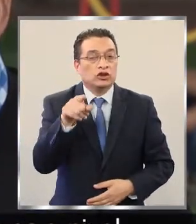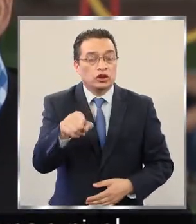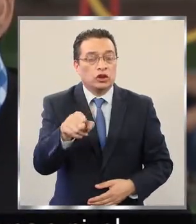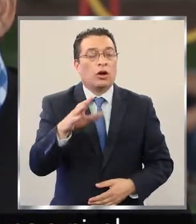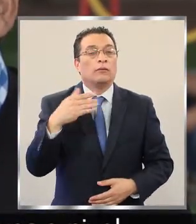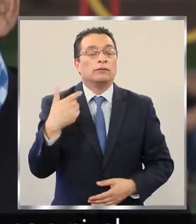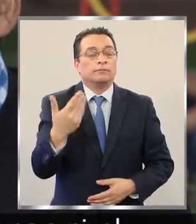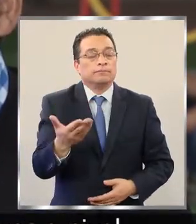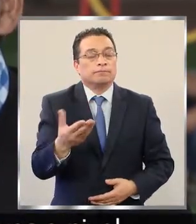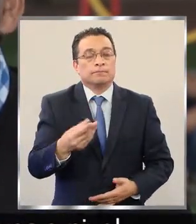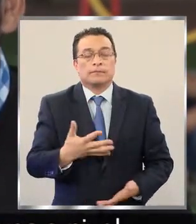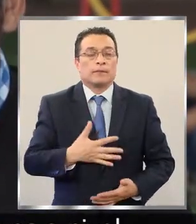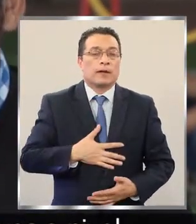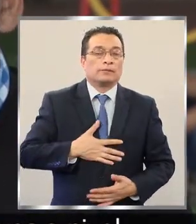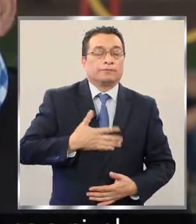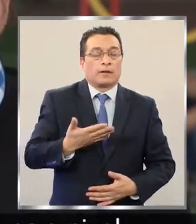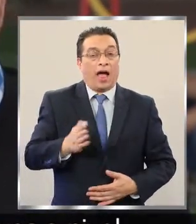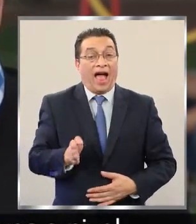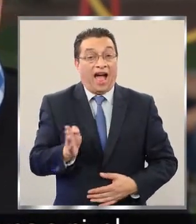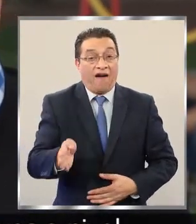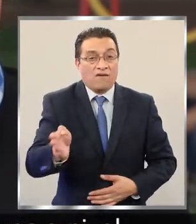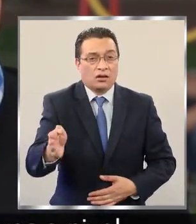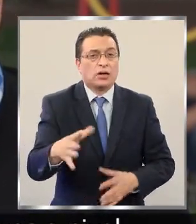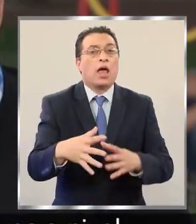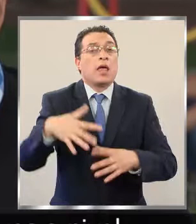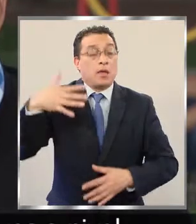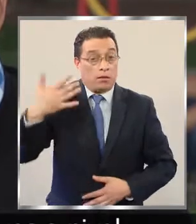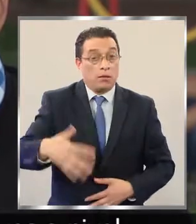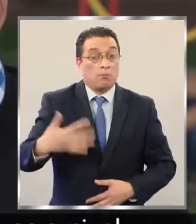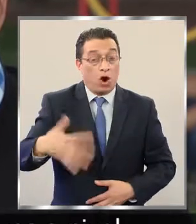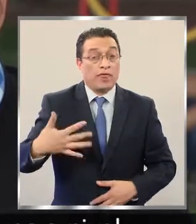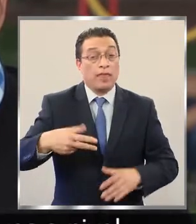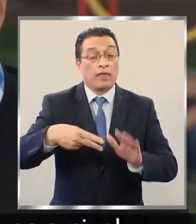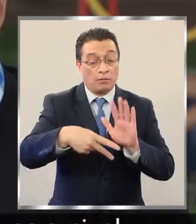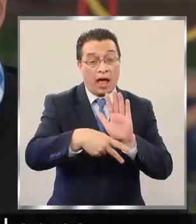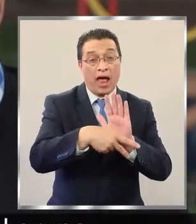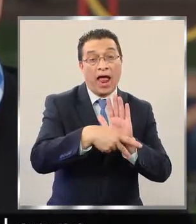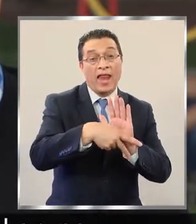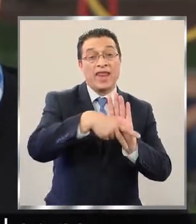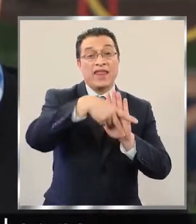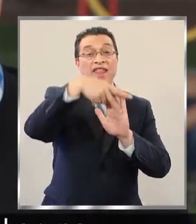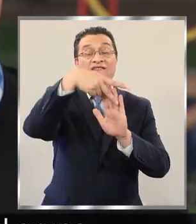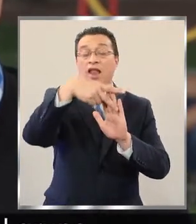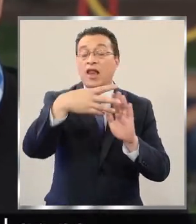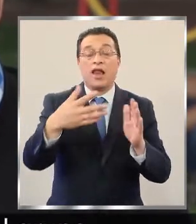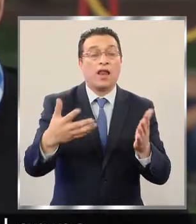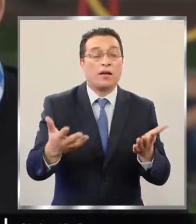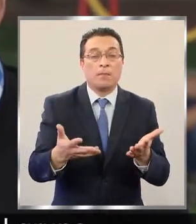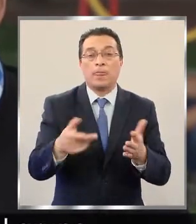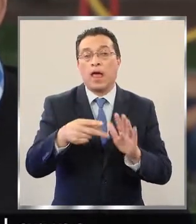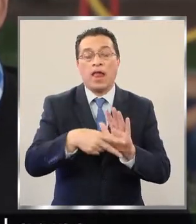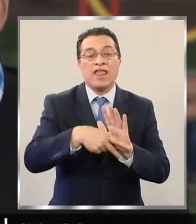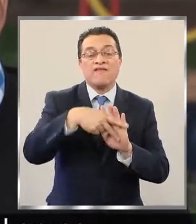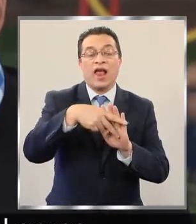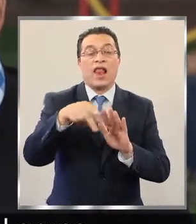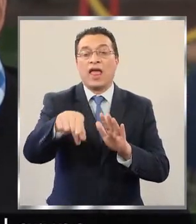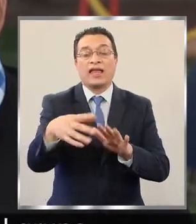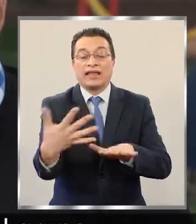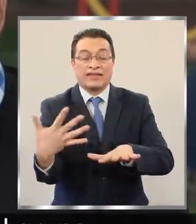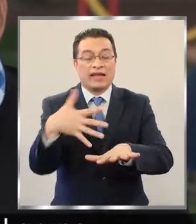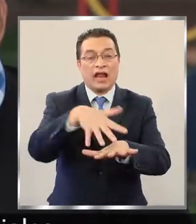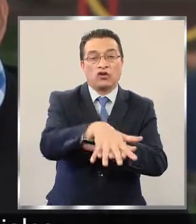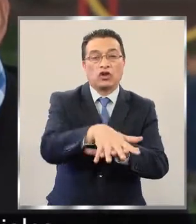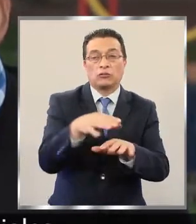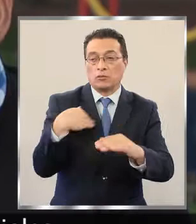genere avances significativos en cuanto a la integración